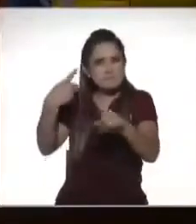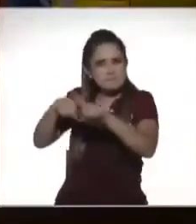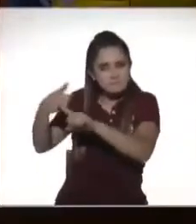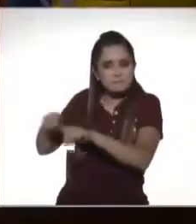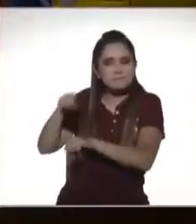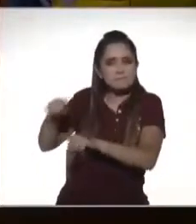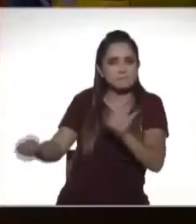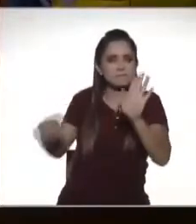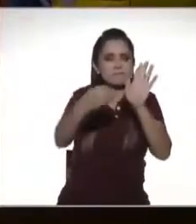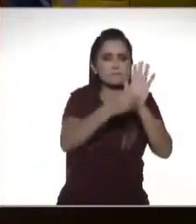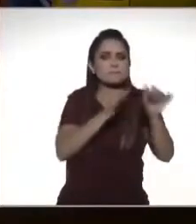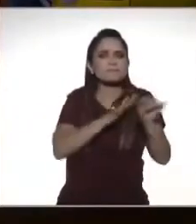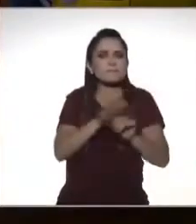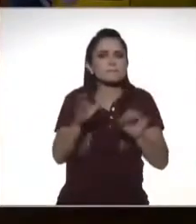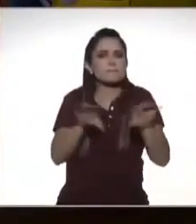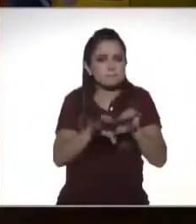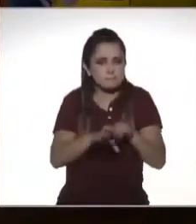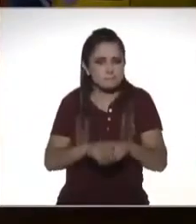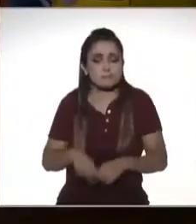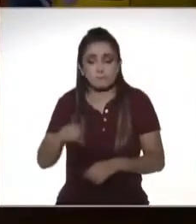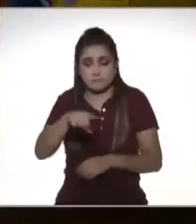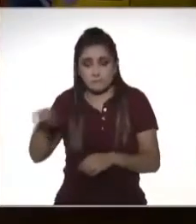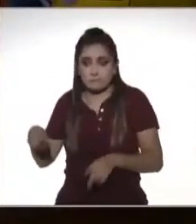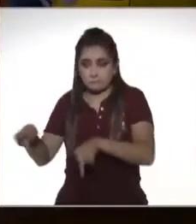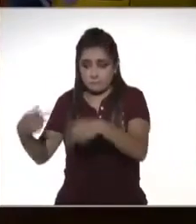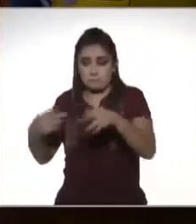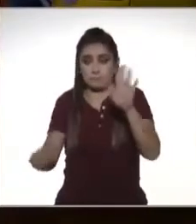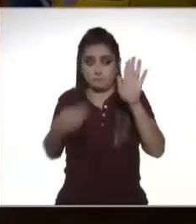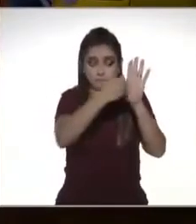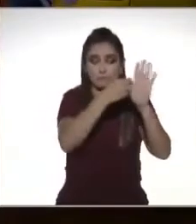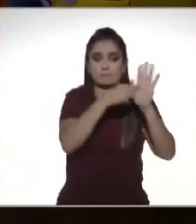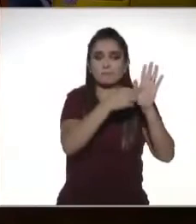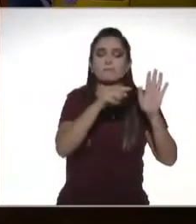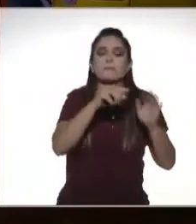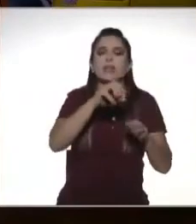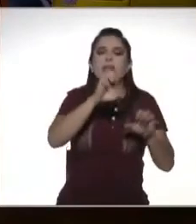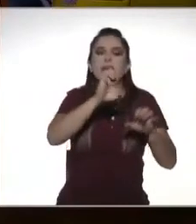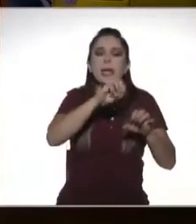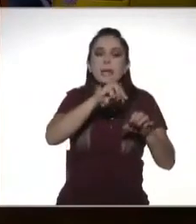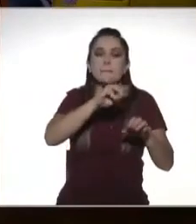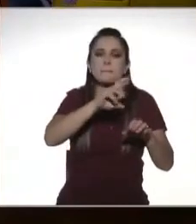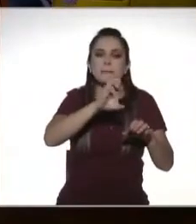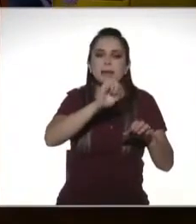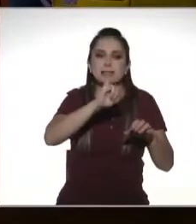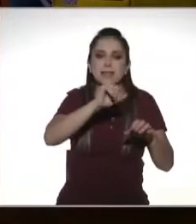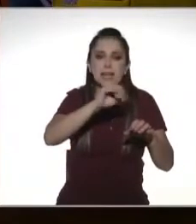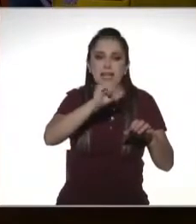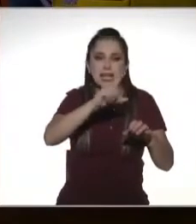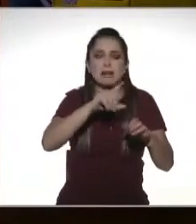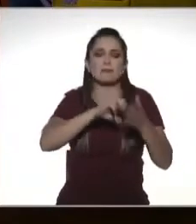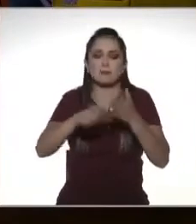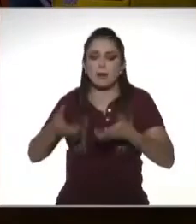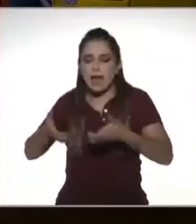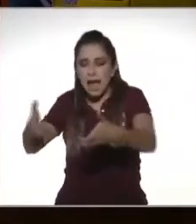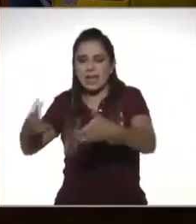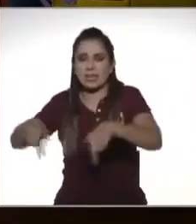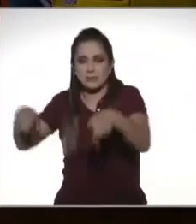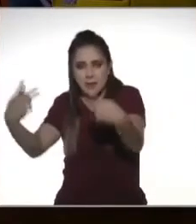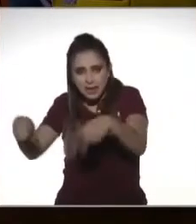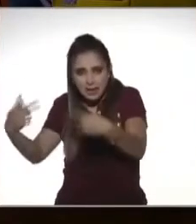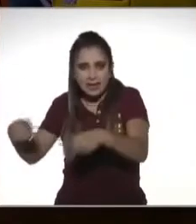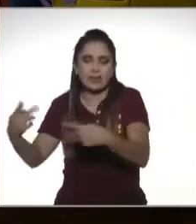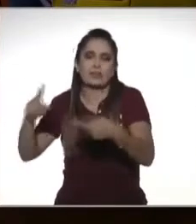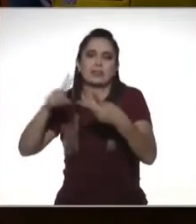entrar ellos? la mayoría de ellos tendrían que estar en la actividad empresarial porque son los que venden en los puestos públicos en la vía pública